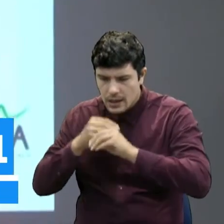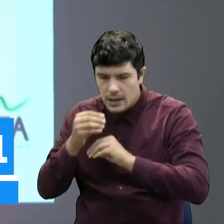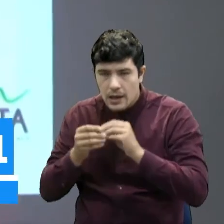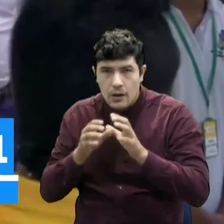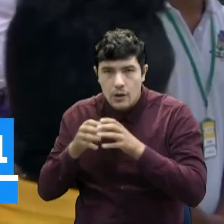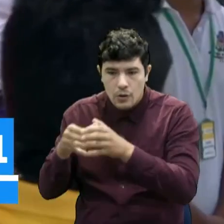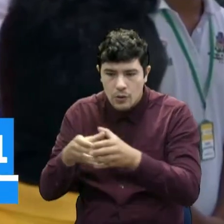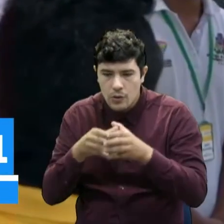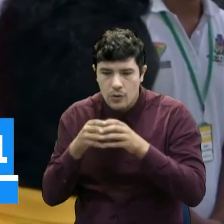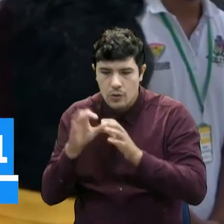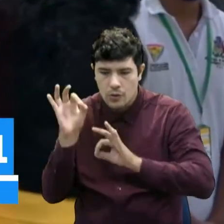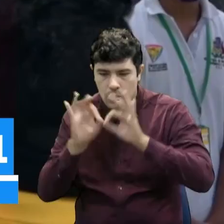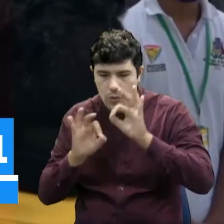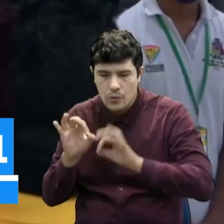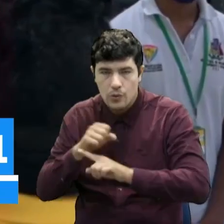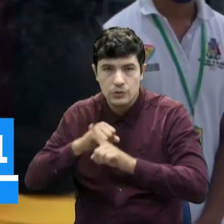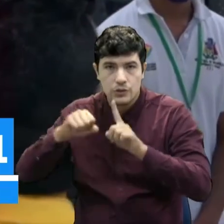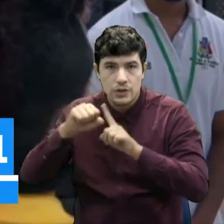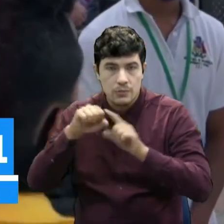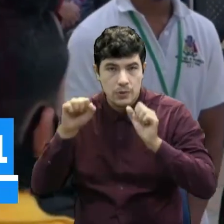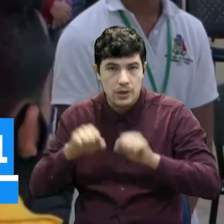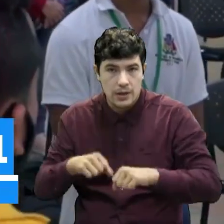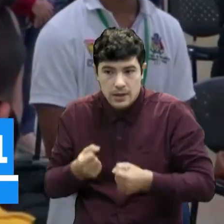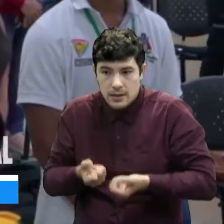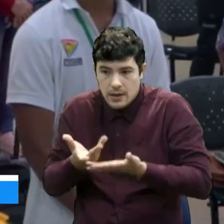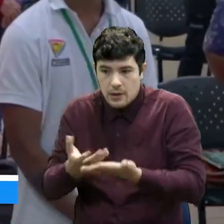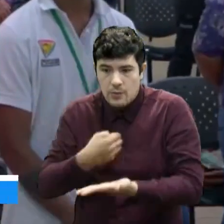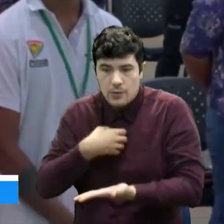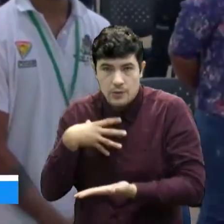innovadoras desde la productividad y así dinamizar la economía en el campo.